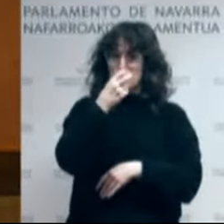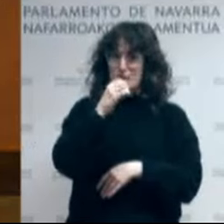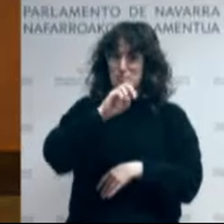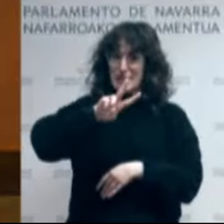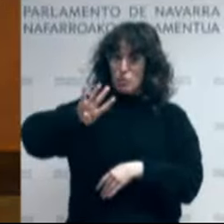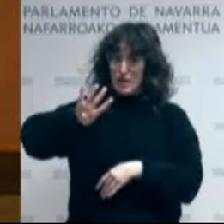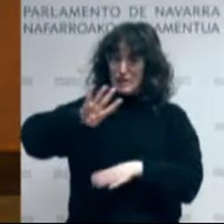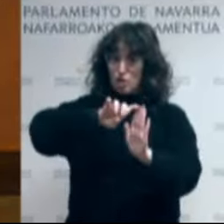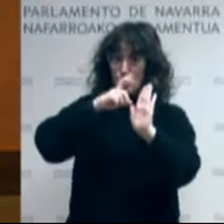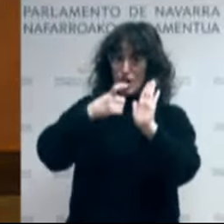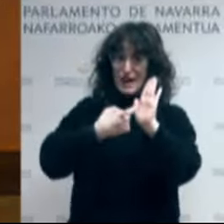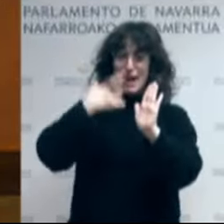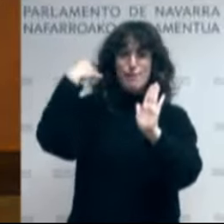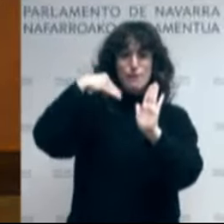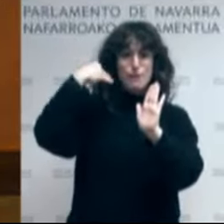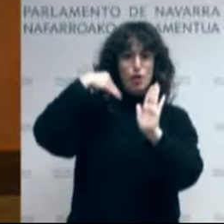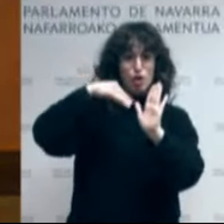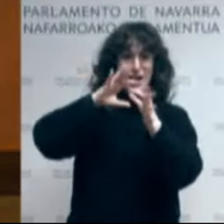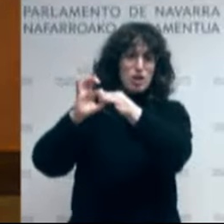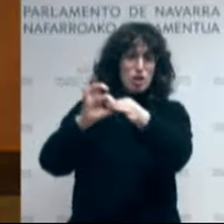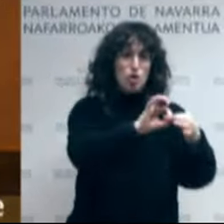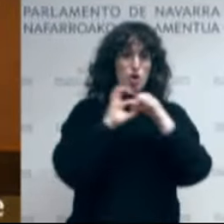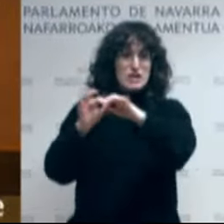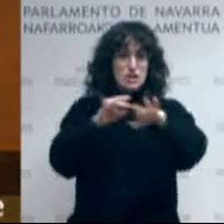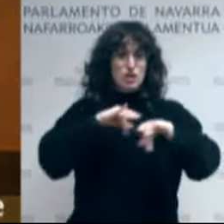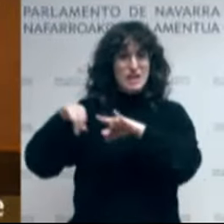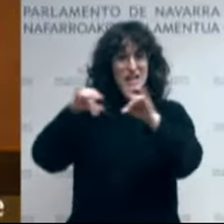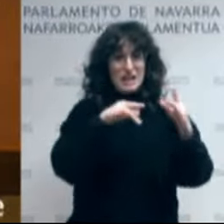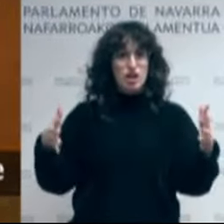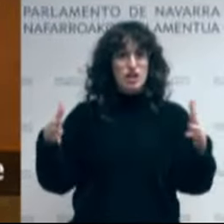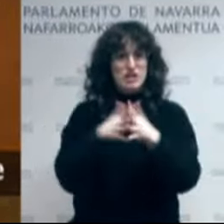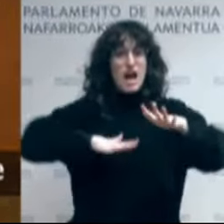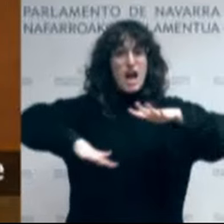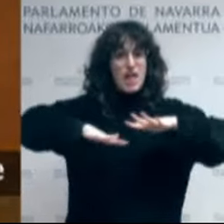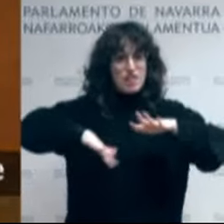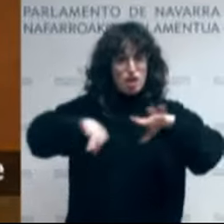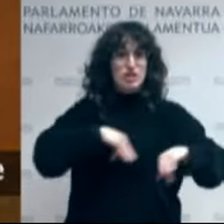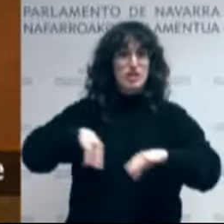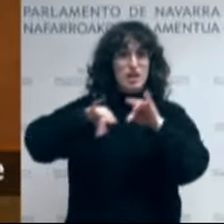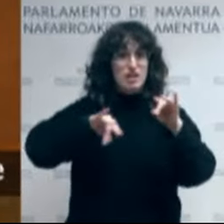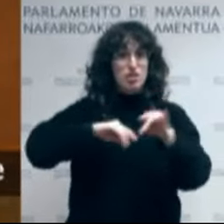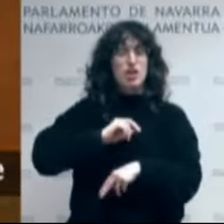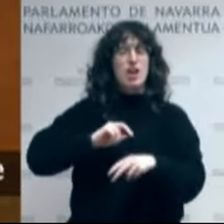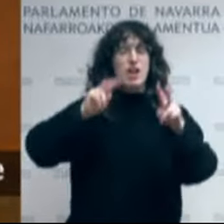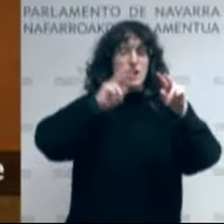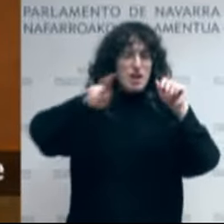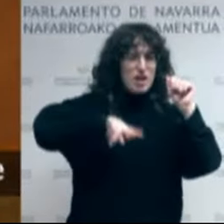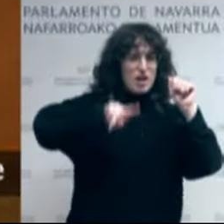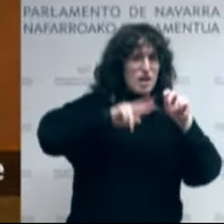eta kirol azpiegituren plana berrikusi eguneratu eta funtzez ornetzeko.